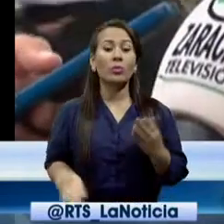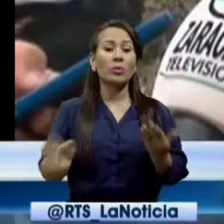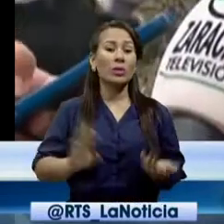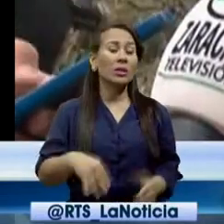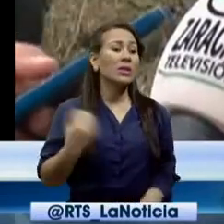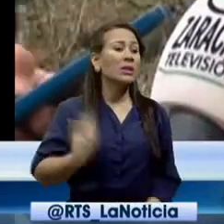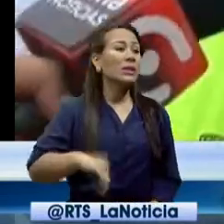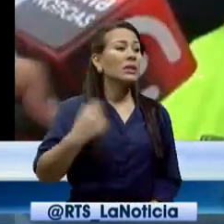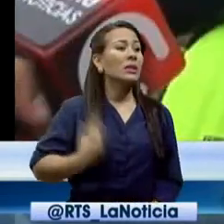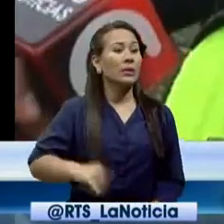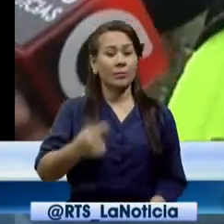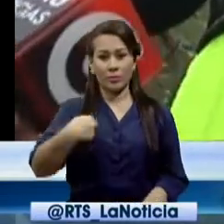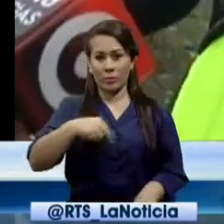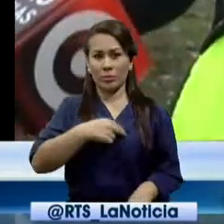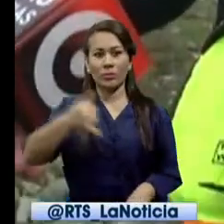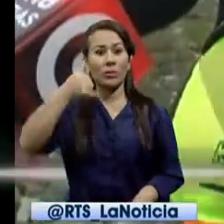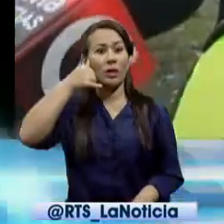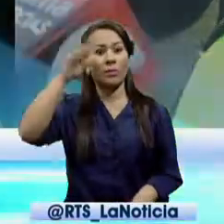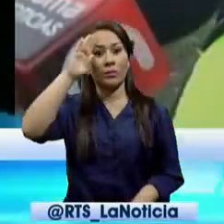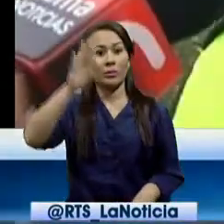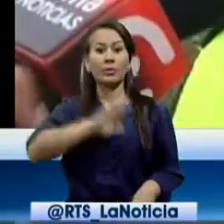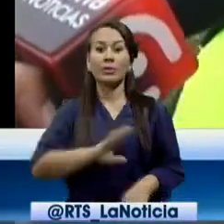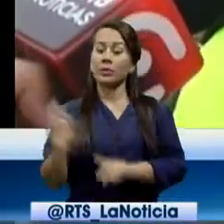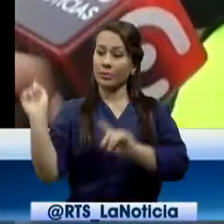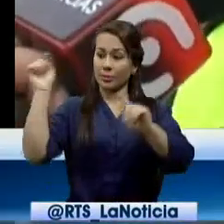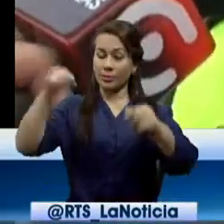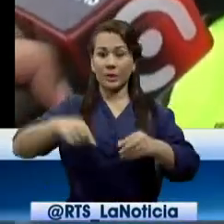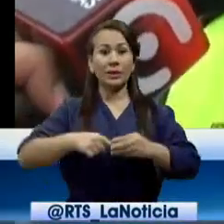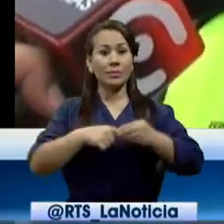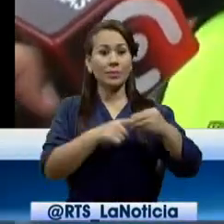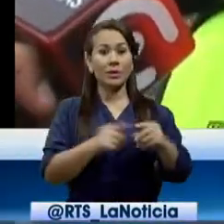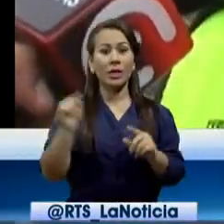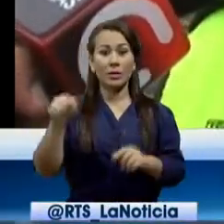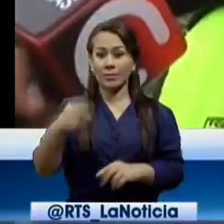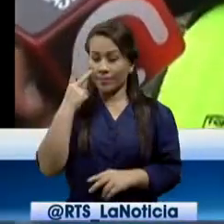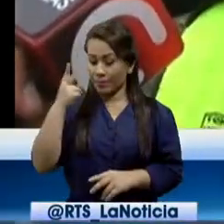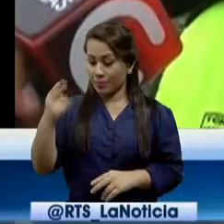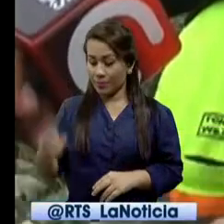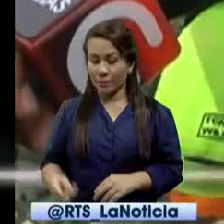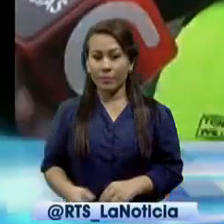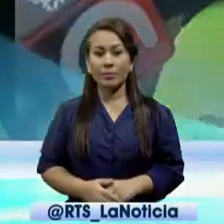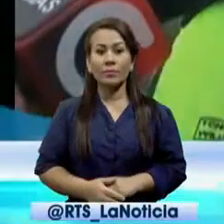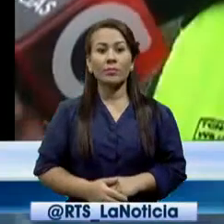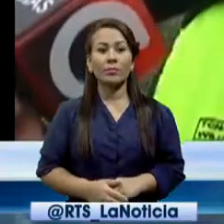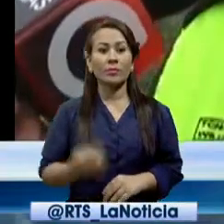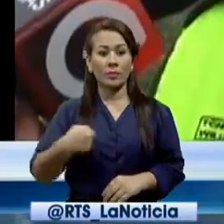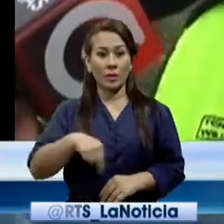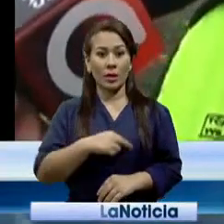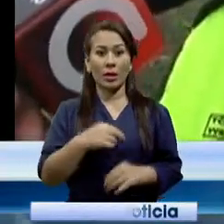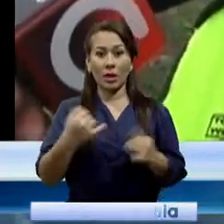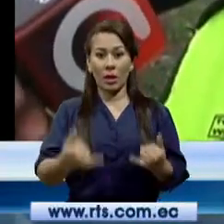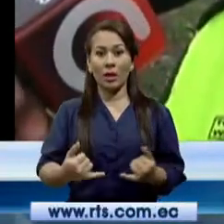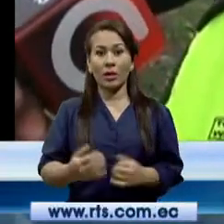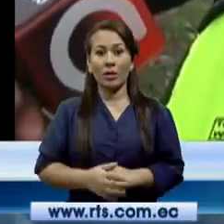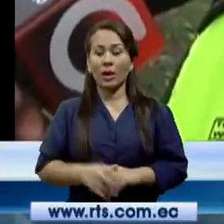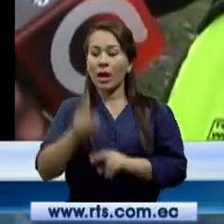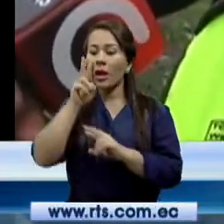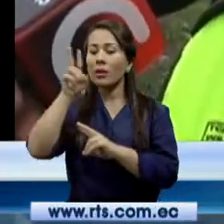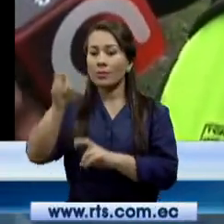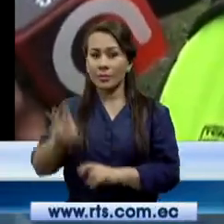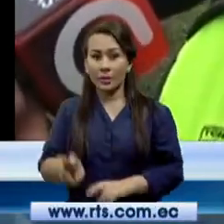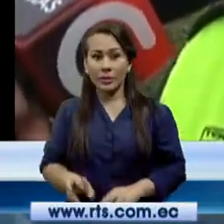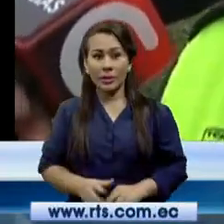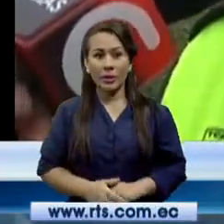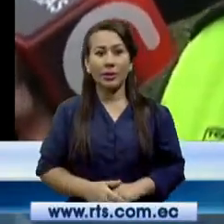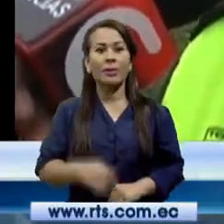llamamos a la policía. Obviamente ya la DINACED está tomando procedimiento. Vamos a hacer las respectivas indagaciones